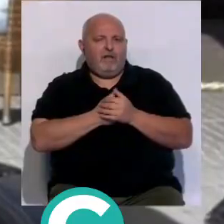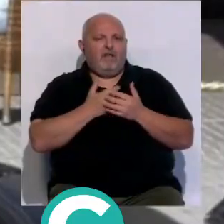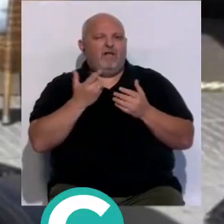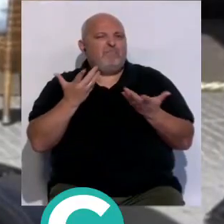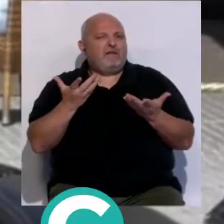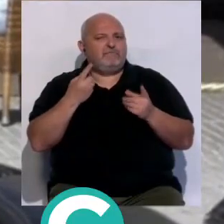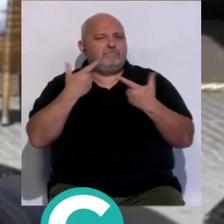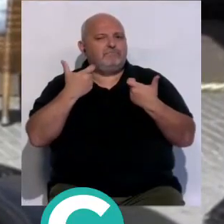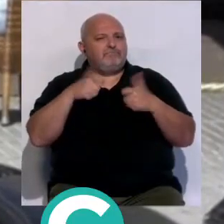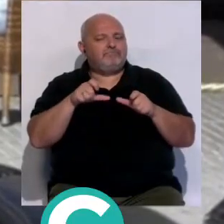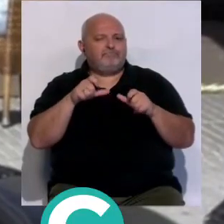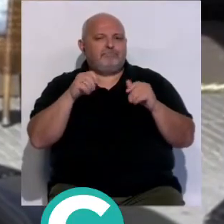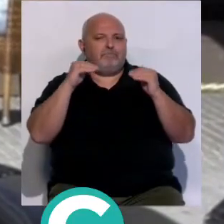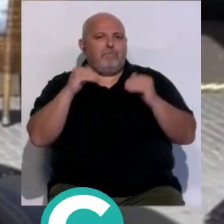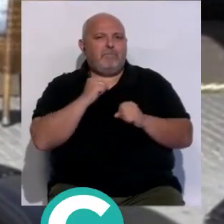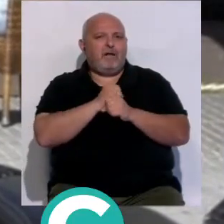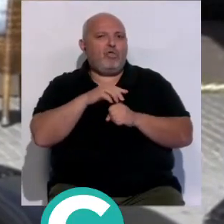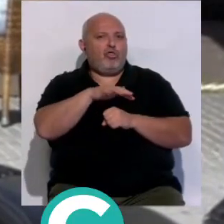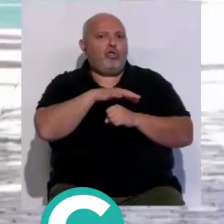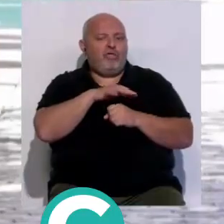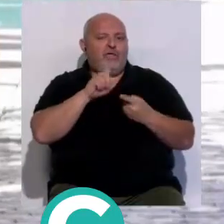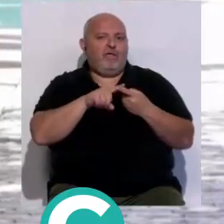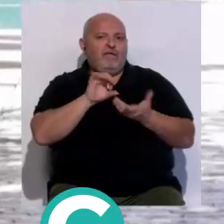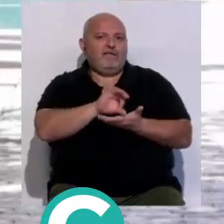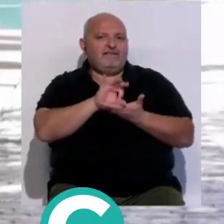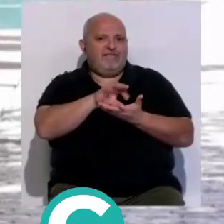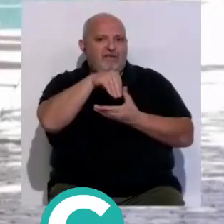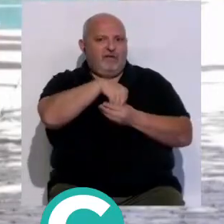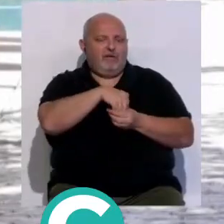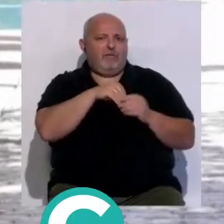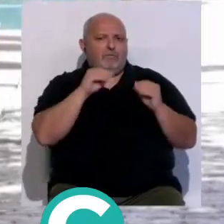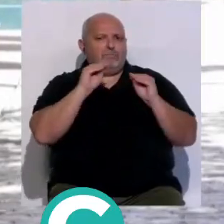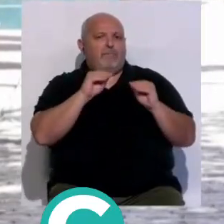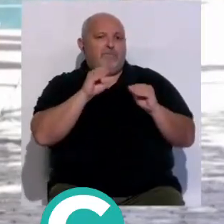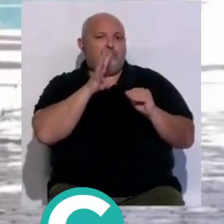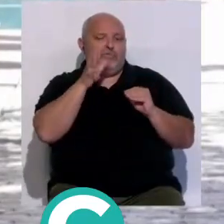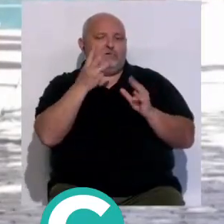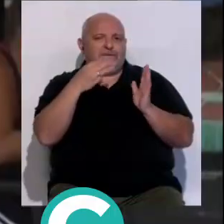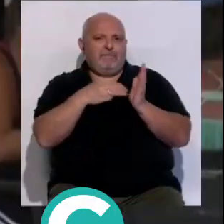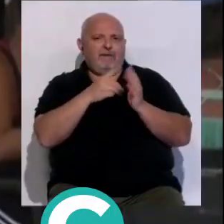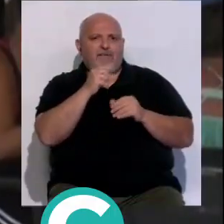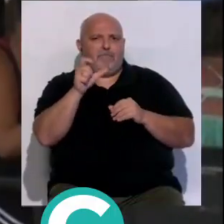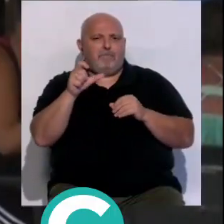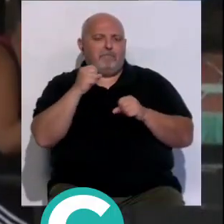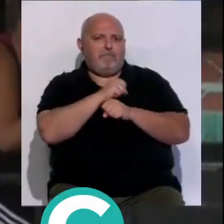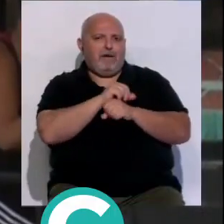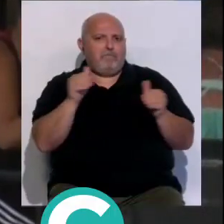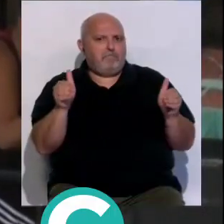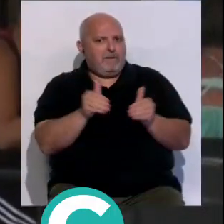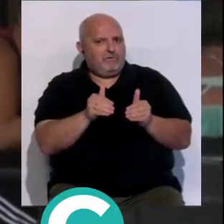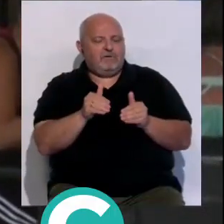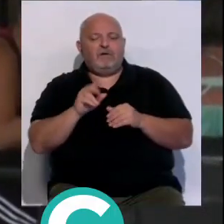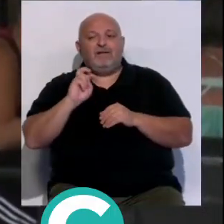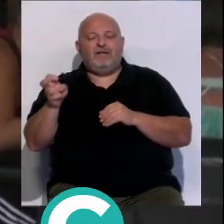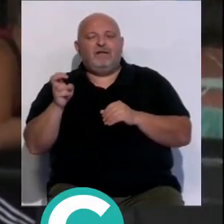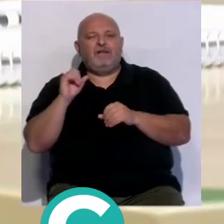principales actividades que han provocado este descenso han sido el sector servicios muy destacado con casi 3.100 parados menos seguido